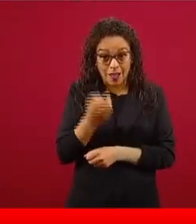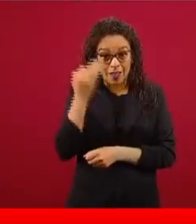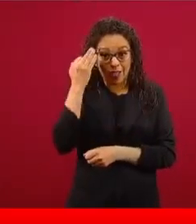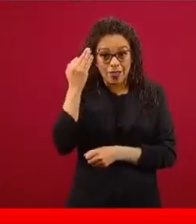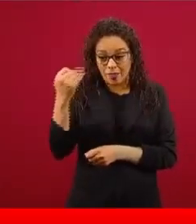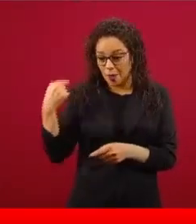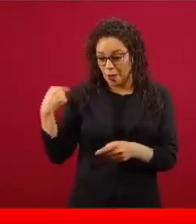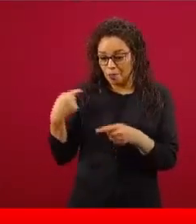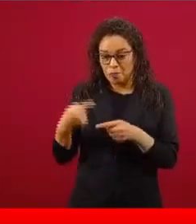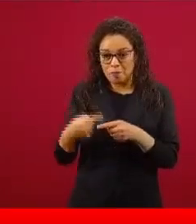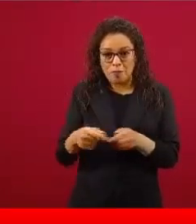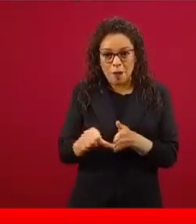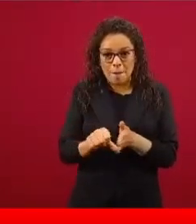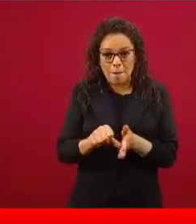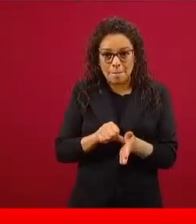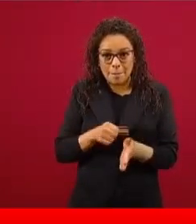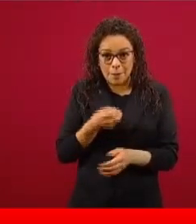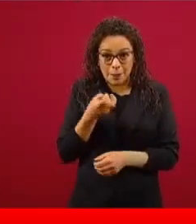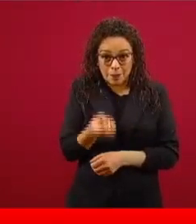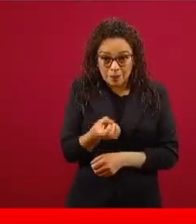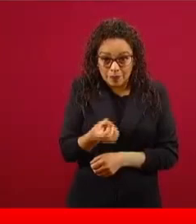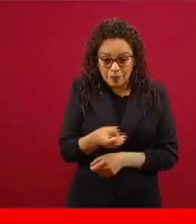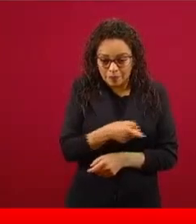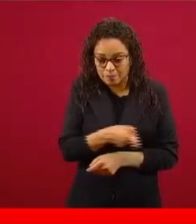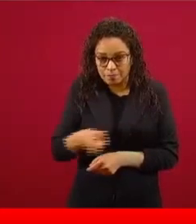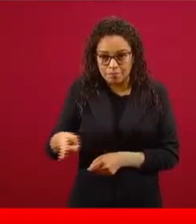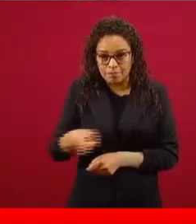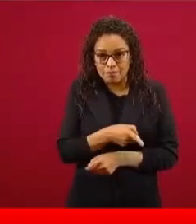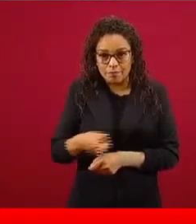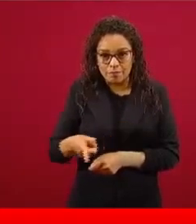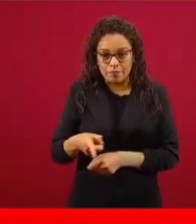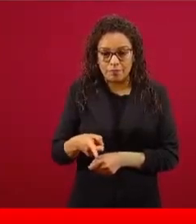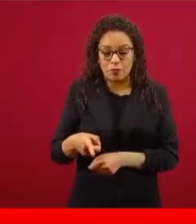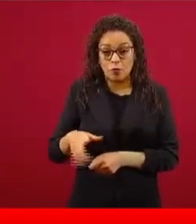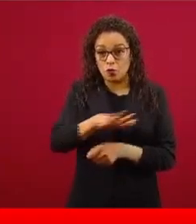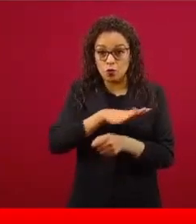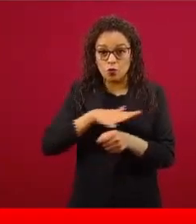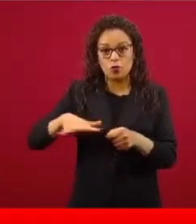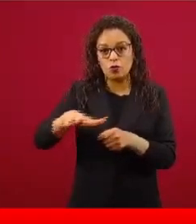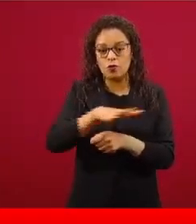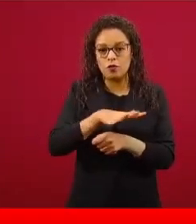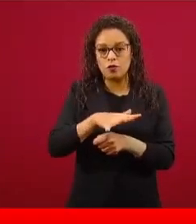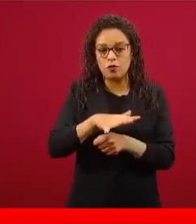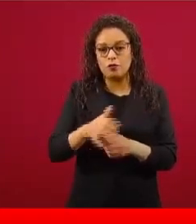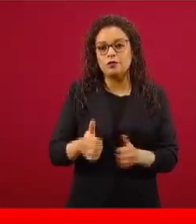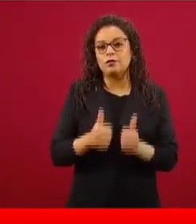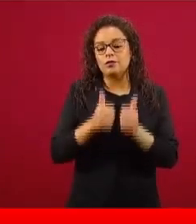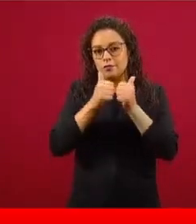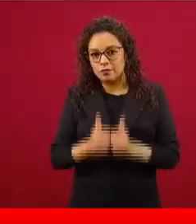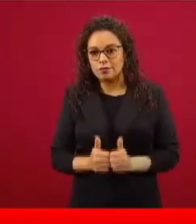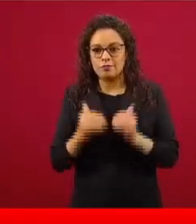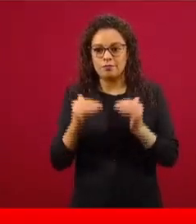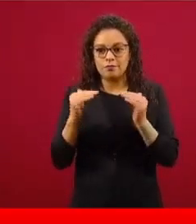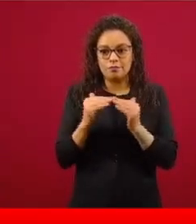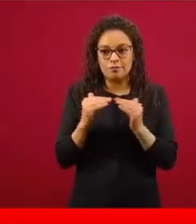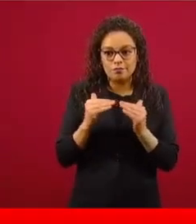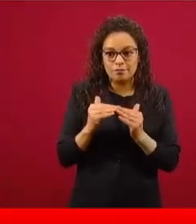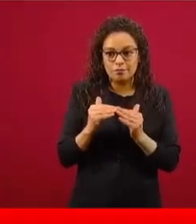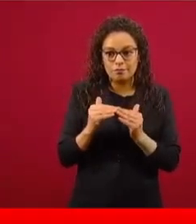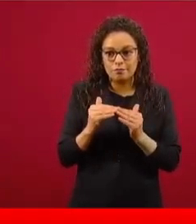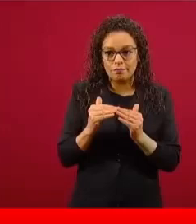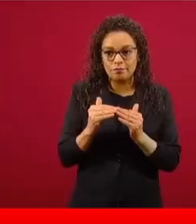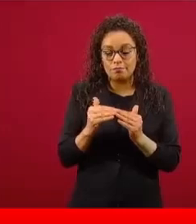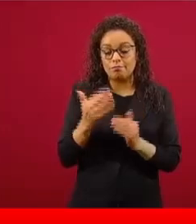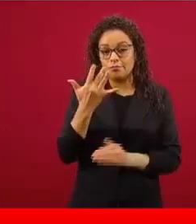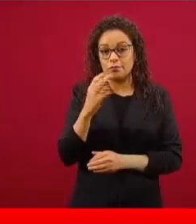en donde todos hemos estado en confinamiento o usando hasta 50 o 60